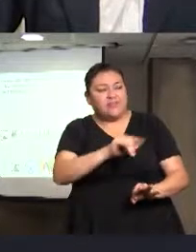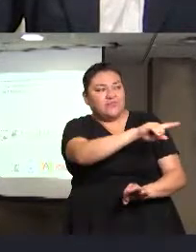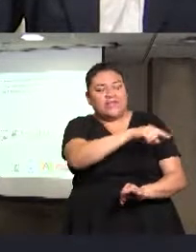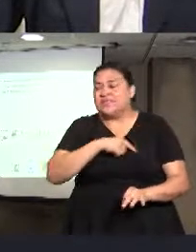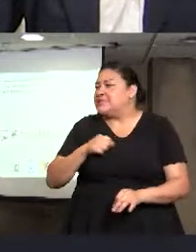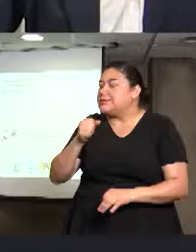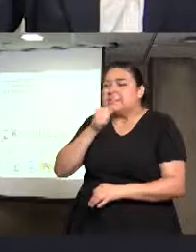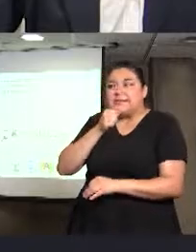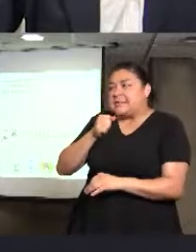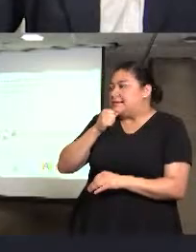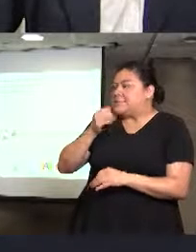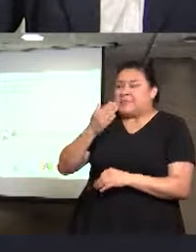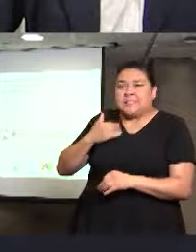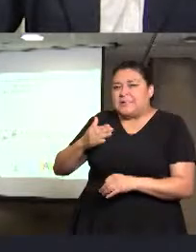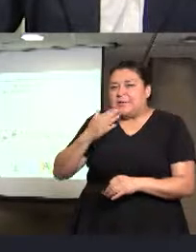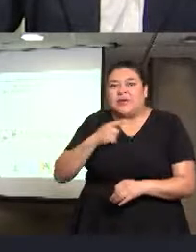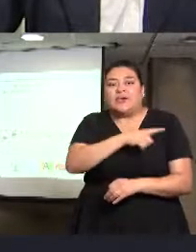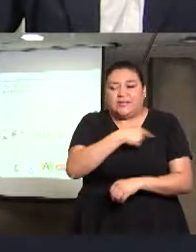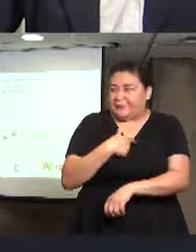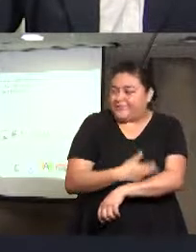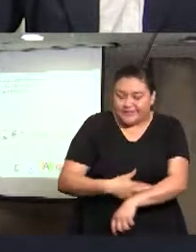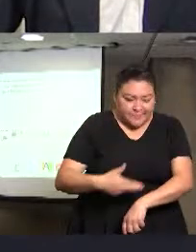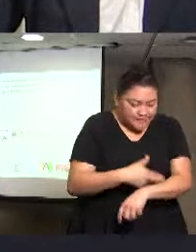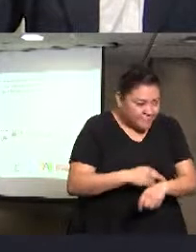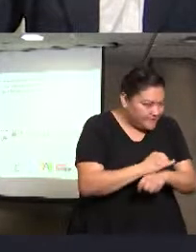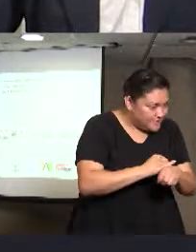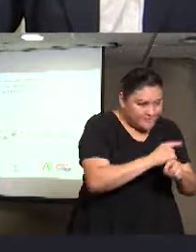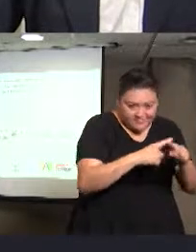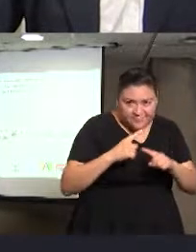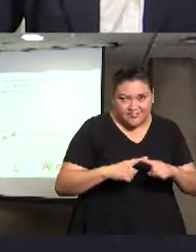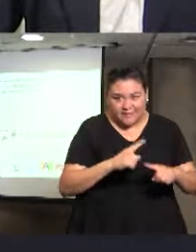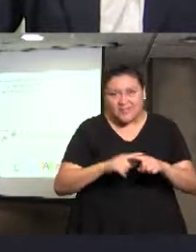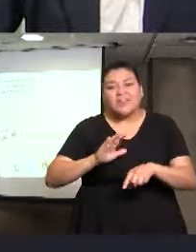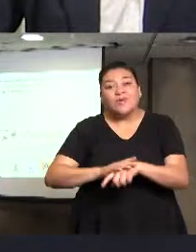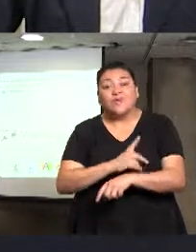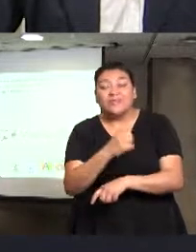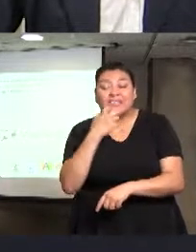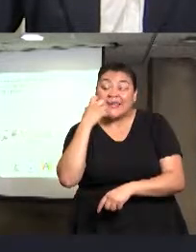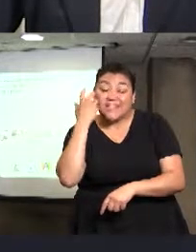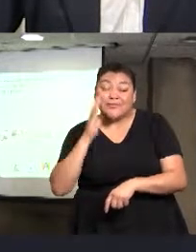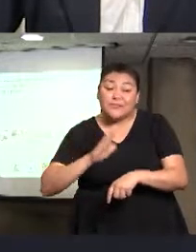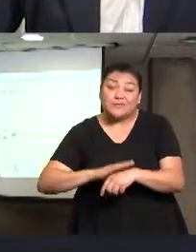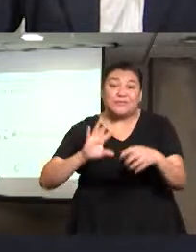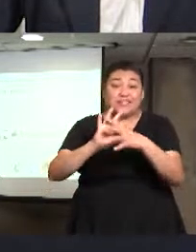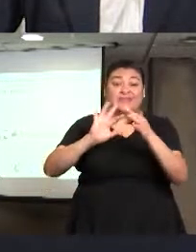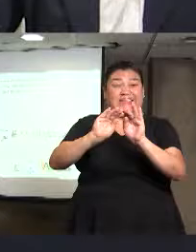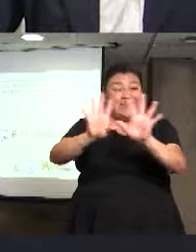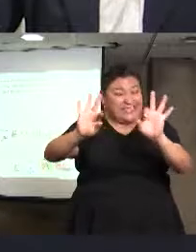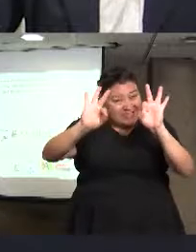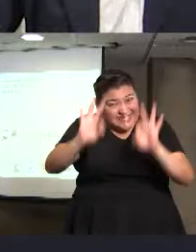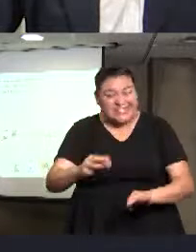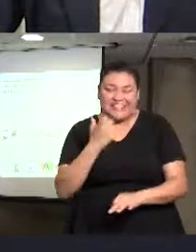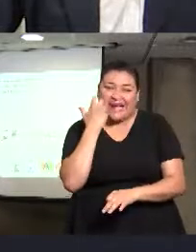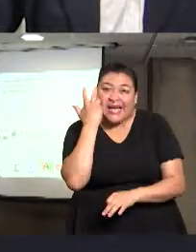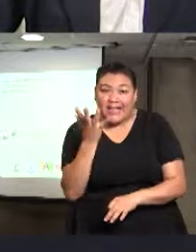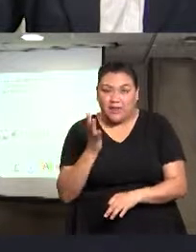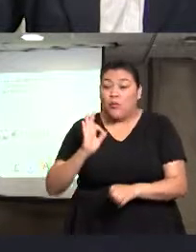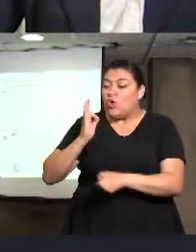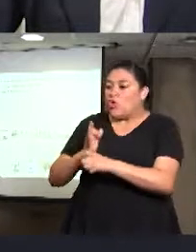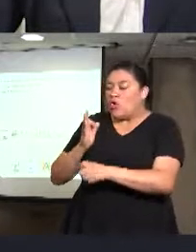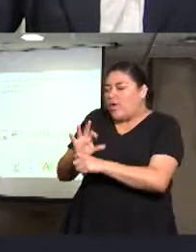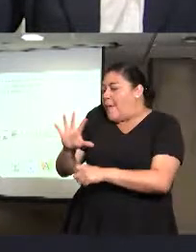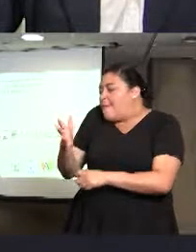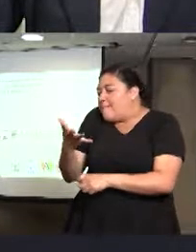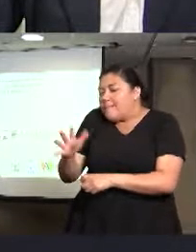sobre el diagnóstico, porque queremos que sea lo más específico posible, ahora, insisto, esto es un diagnóstico que se da